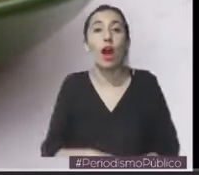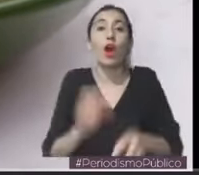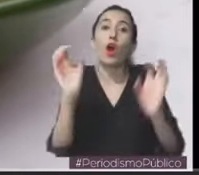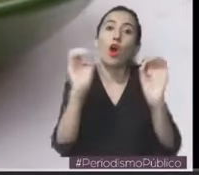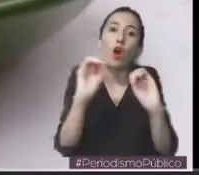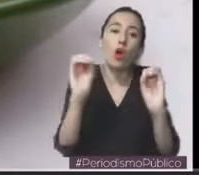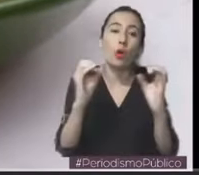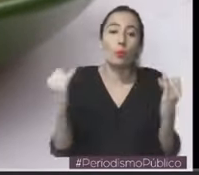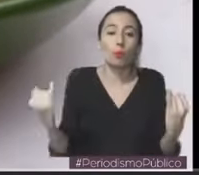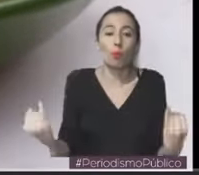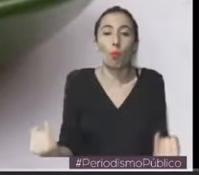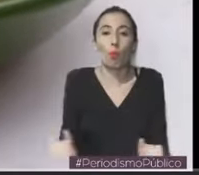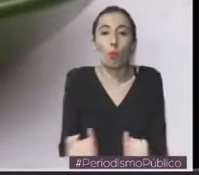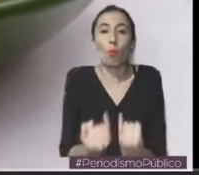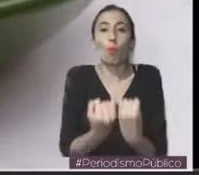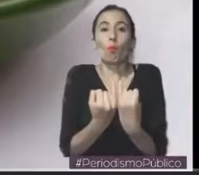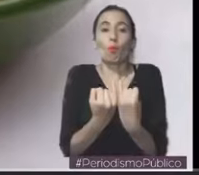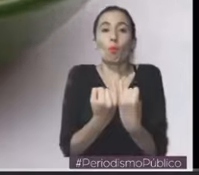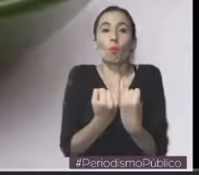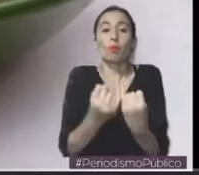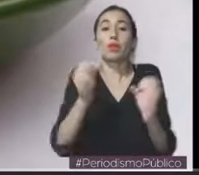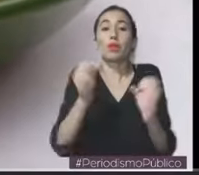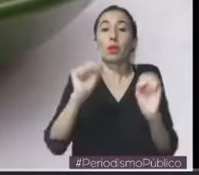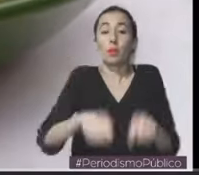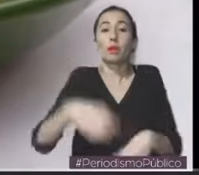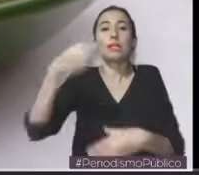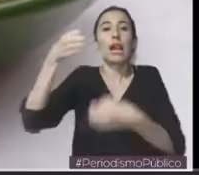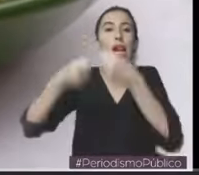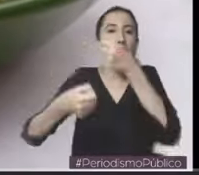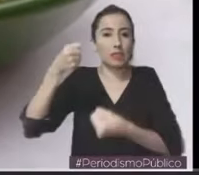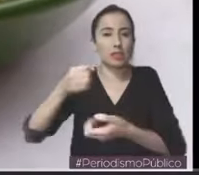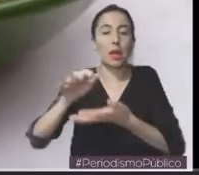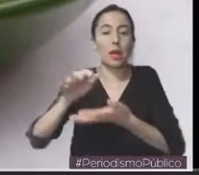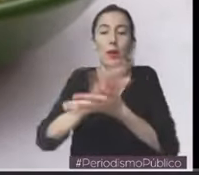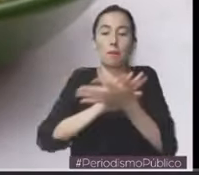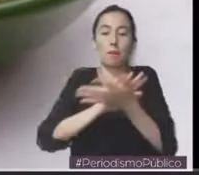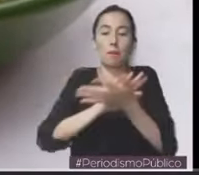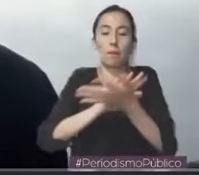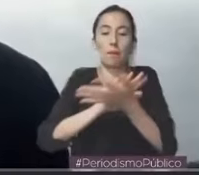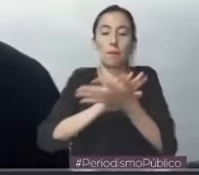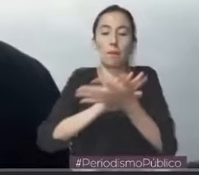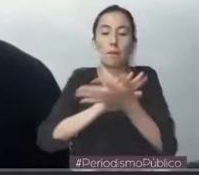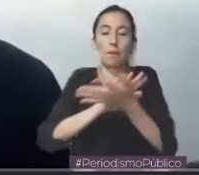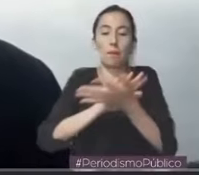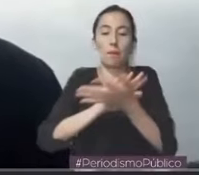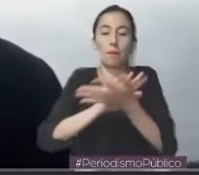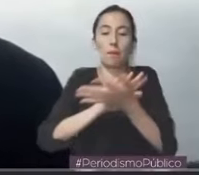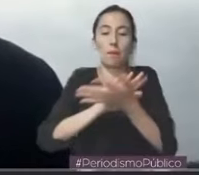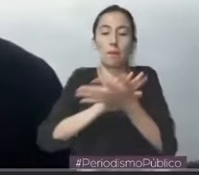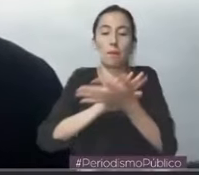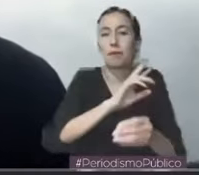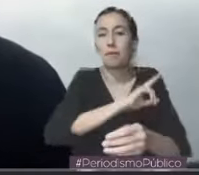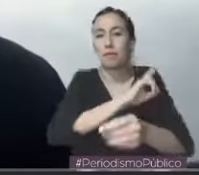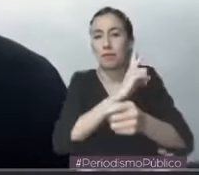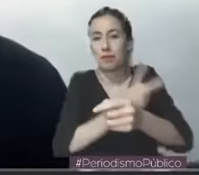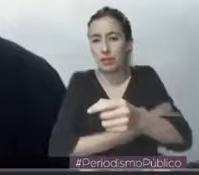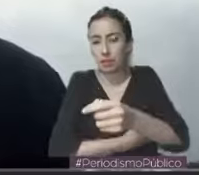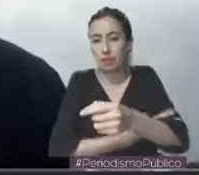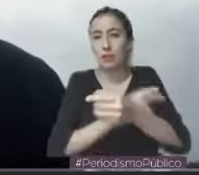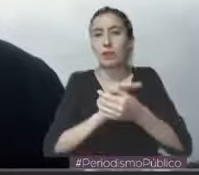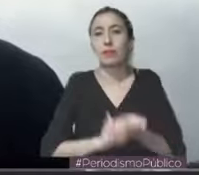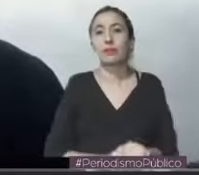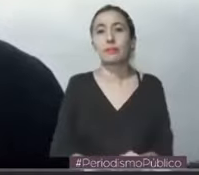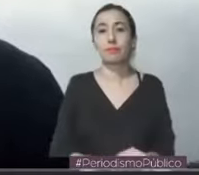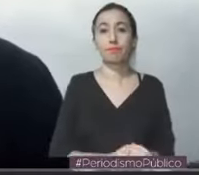entera, mezclado de igual forma con algún pancito. La doctora indica que se debe evitar en su